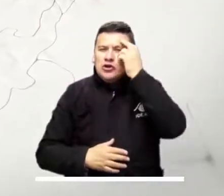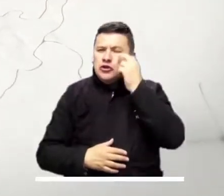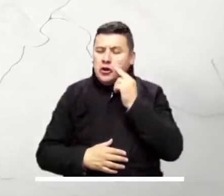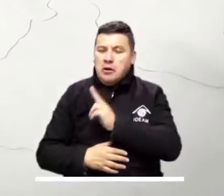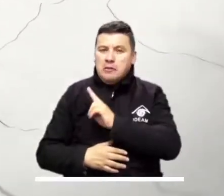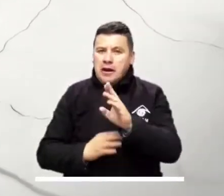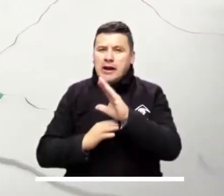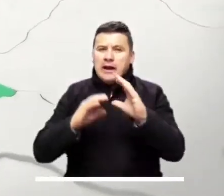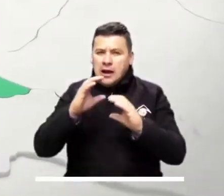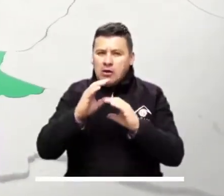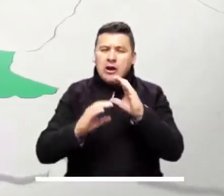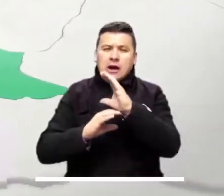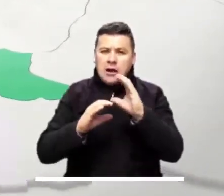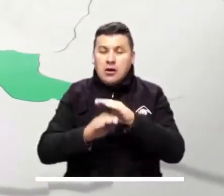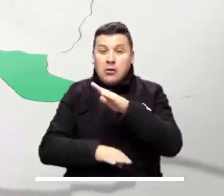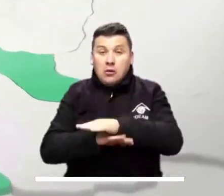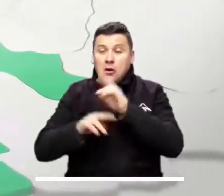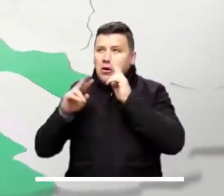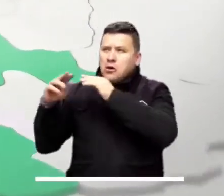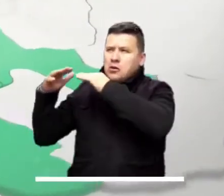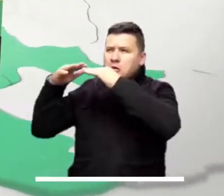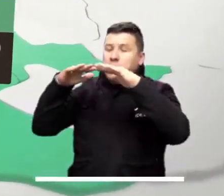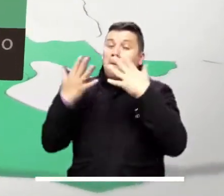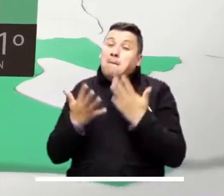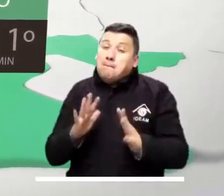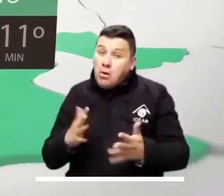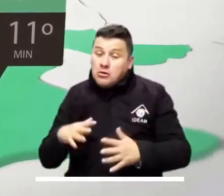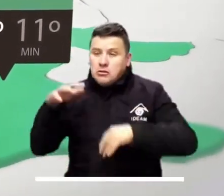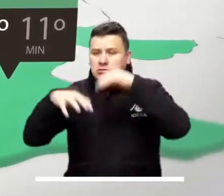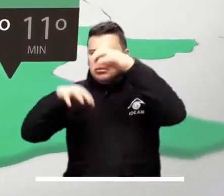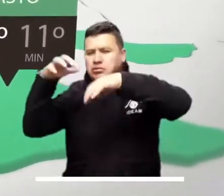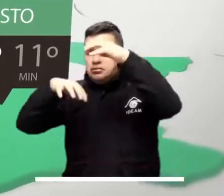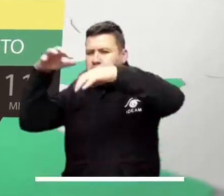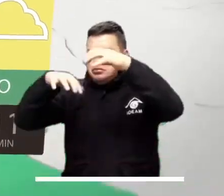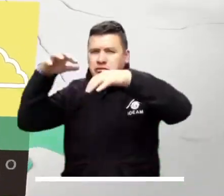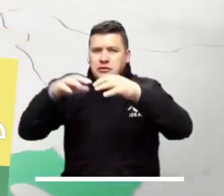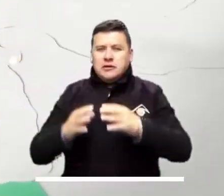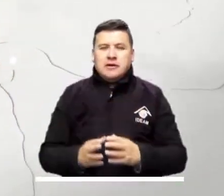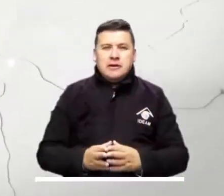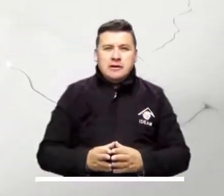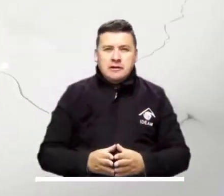Chocó, Valle del Cauca y Cauca esperan una tarde nublada con posibles lluvias.